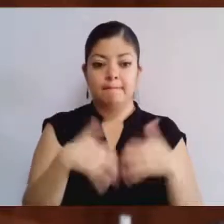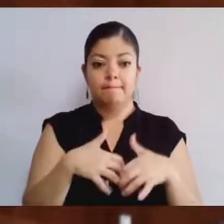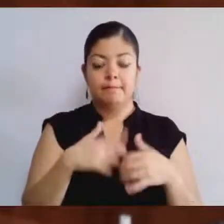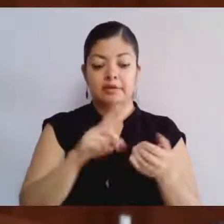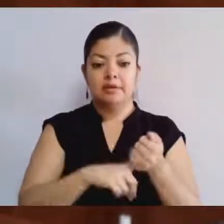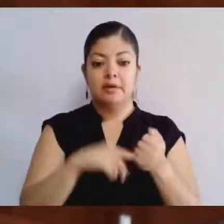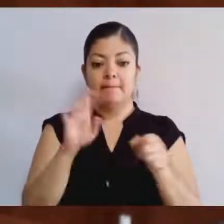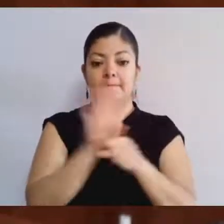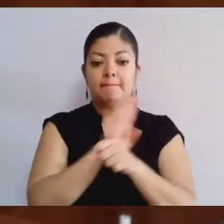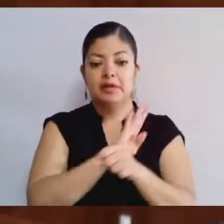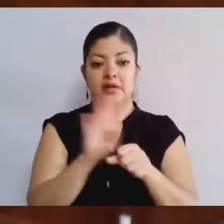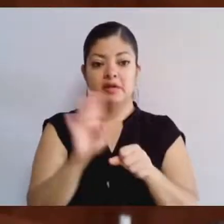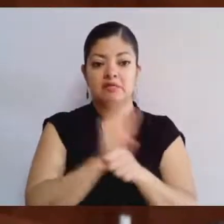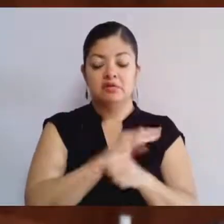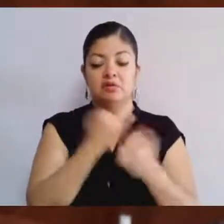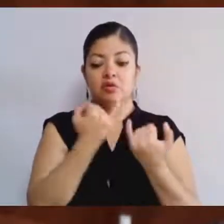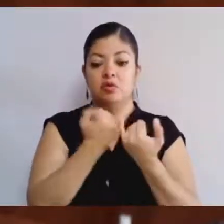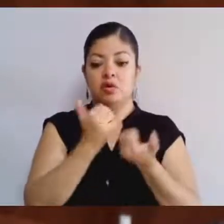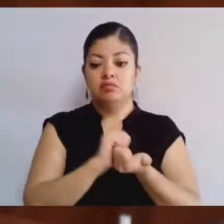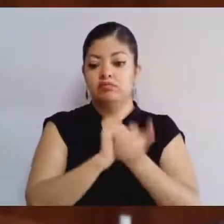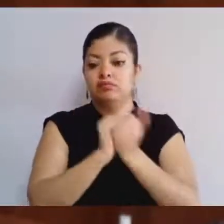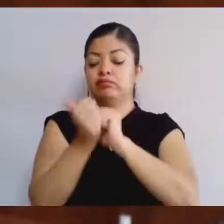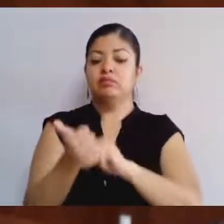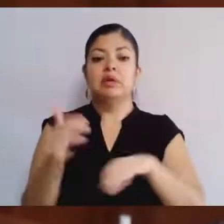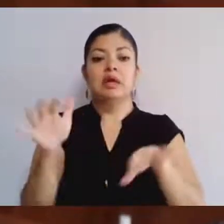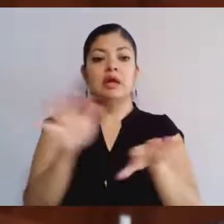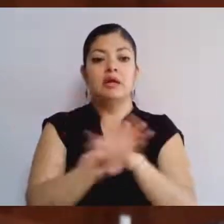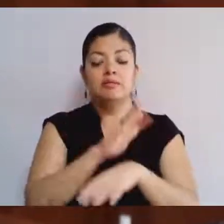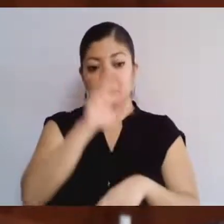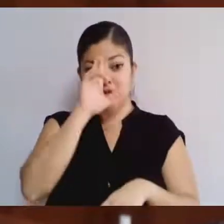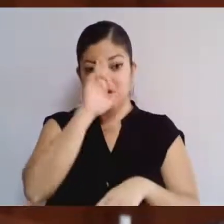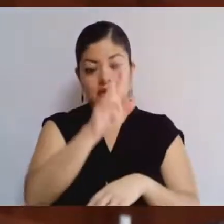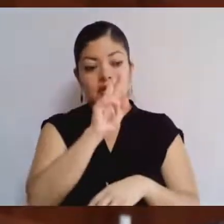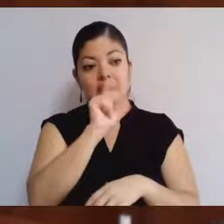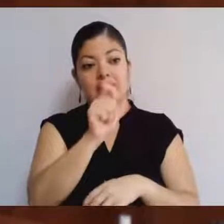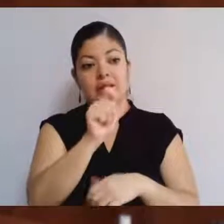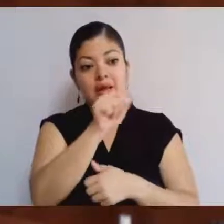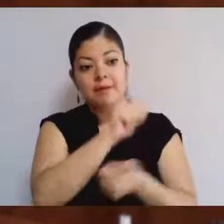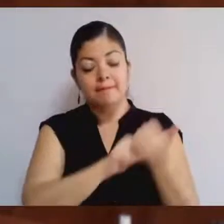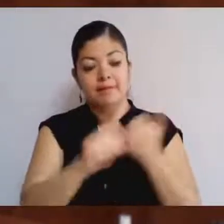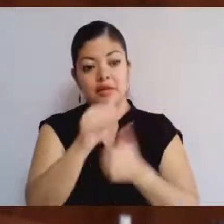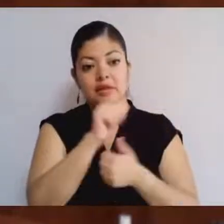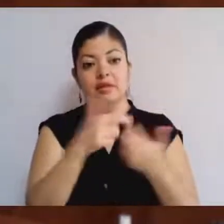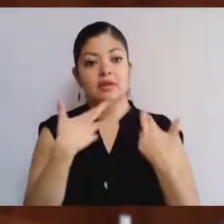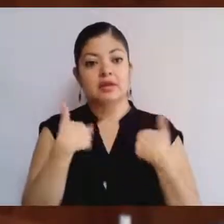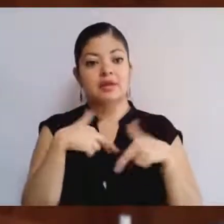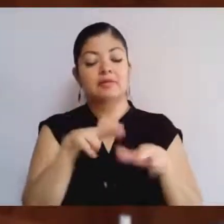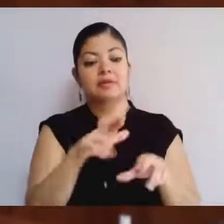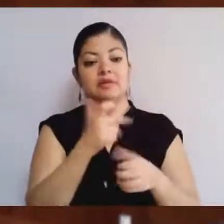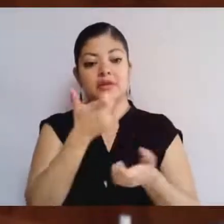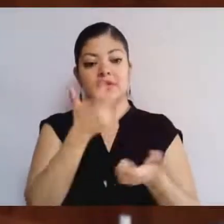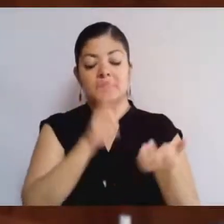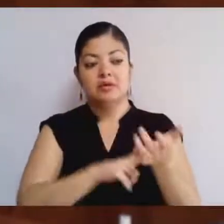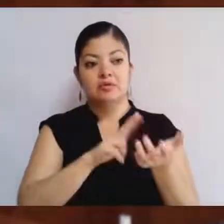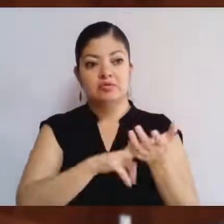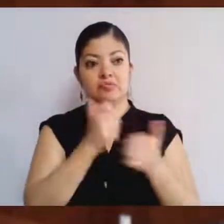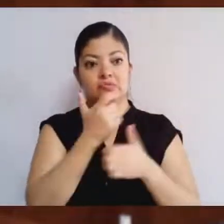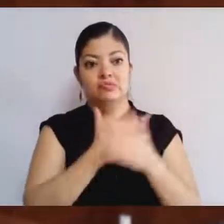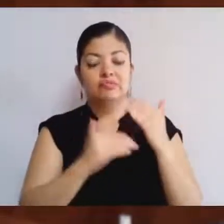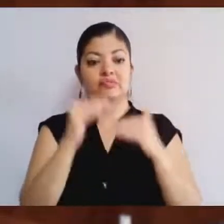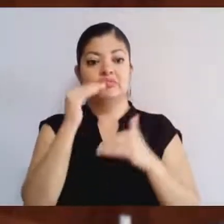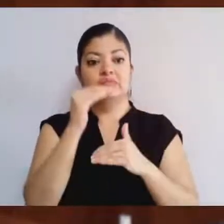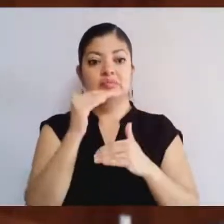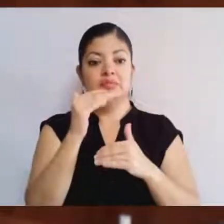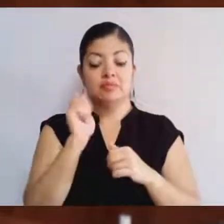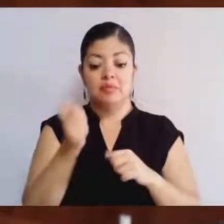a través de un beneficio y cambiar la idea de que respetar el medio ambiente representa costos adicionales.